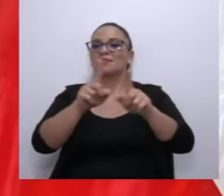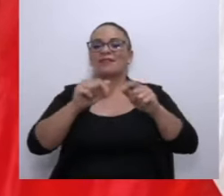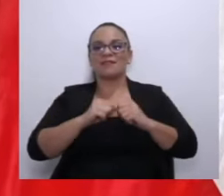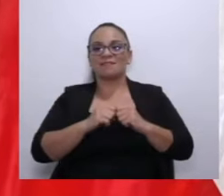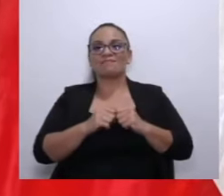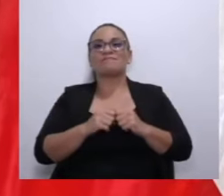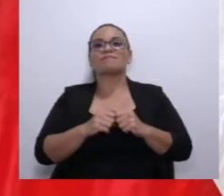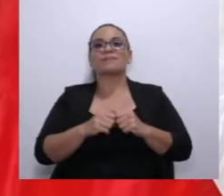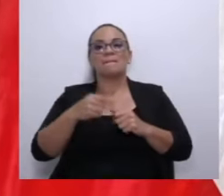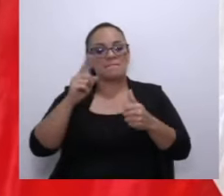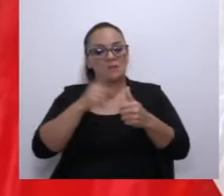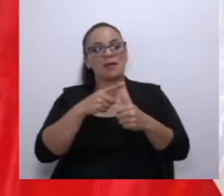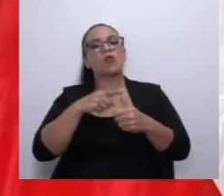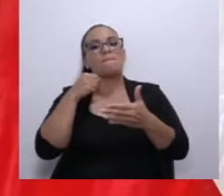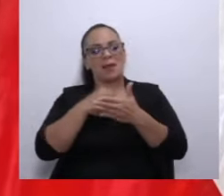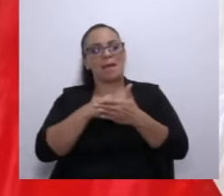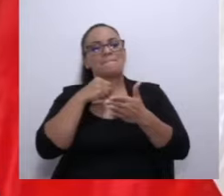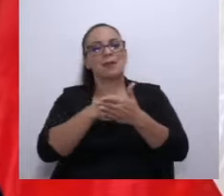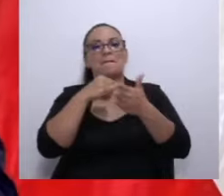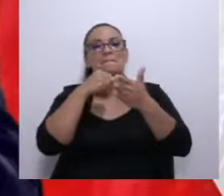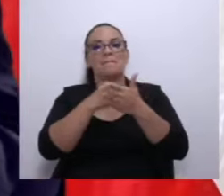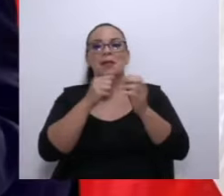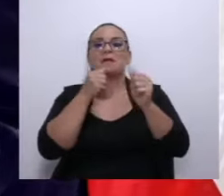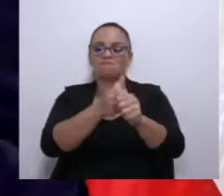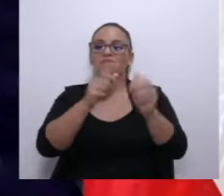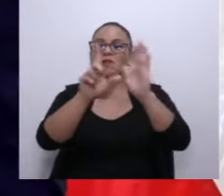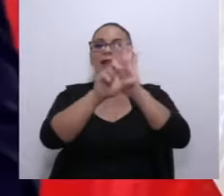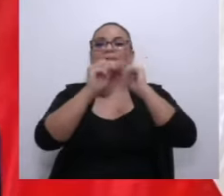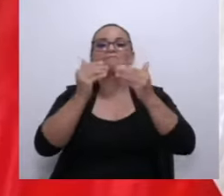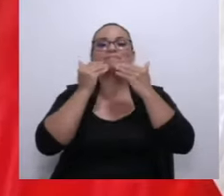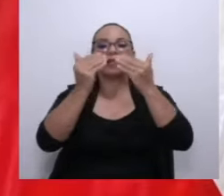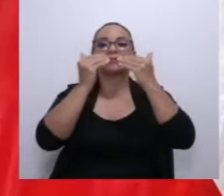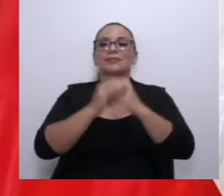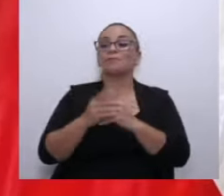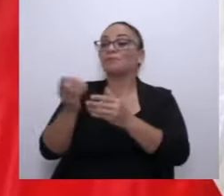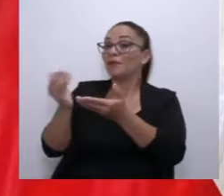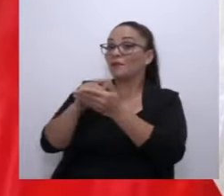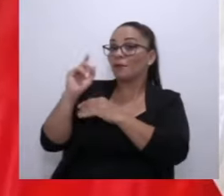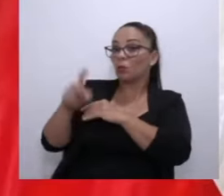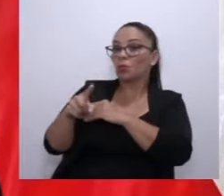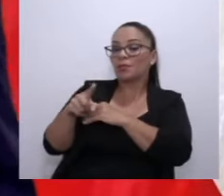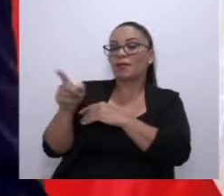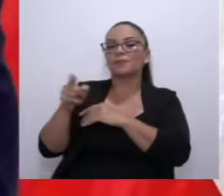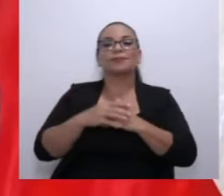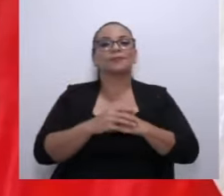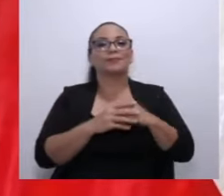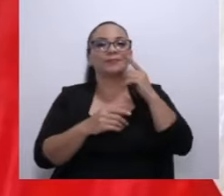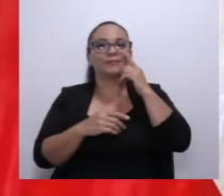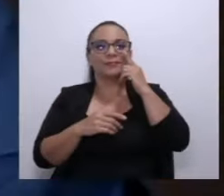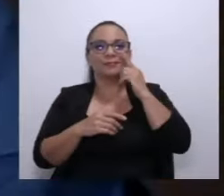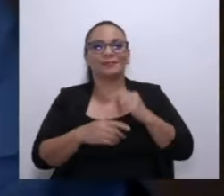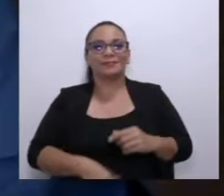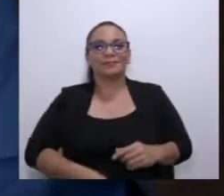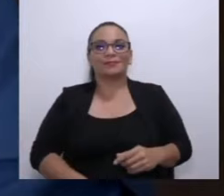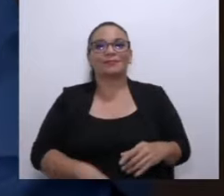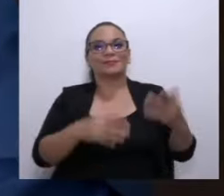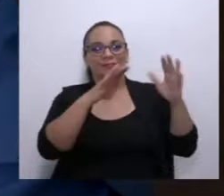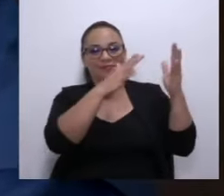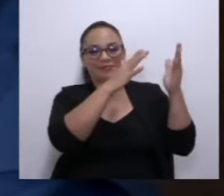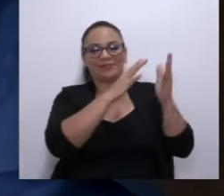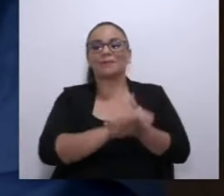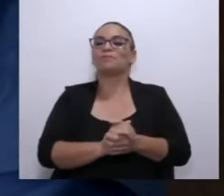buena pelea dentro del marco de la ley. Gracias. ¿Sobre la pregunta? Sí, gracias. Para escuchar los aplausos.